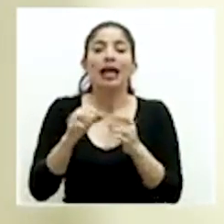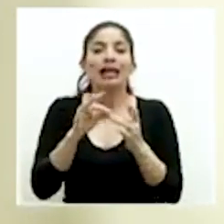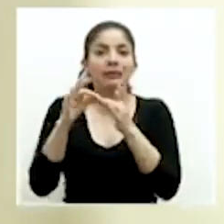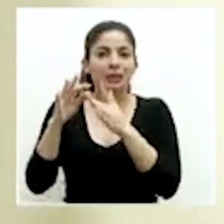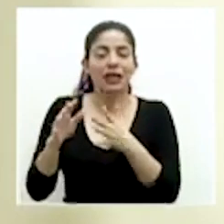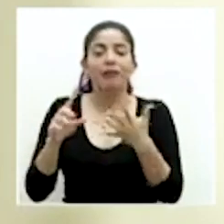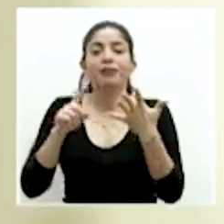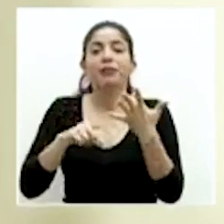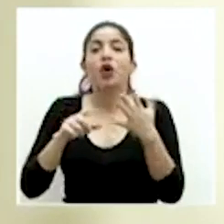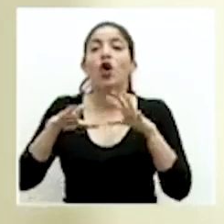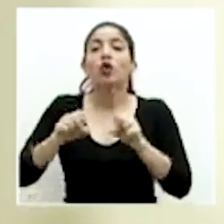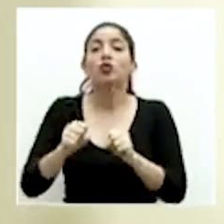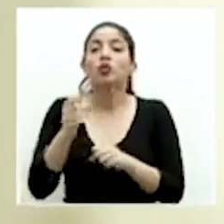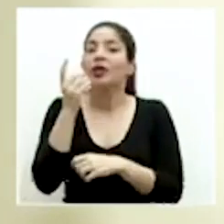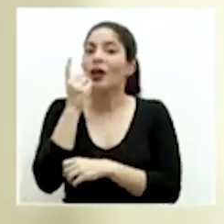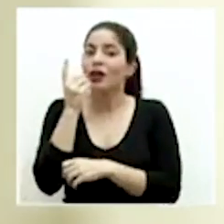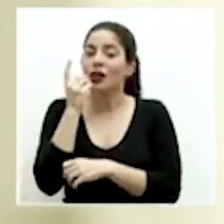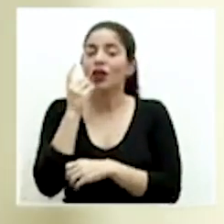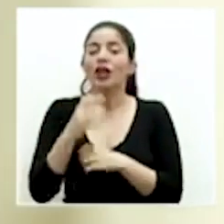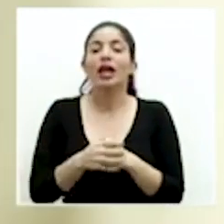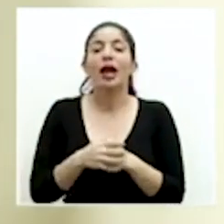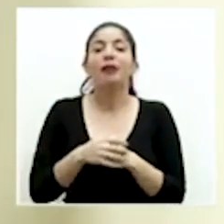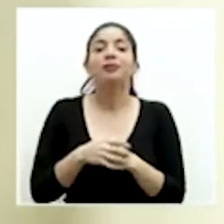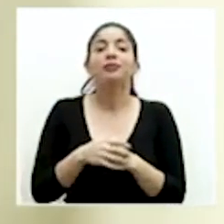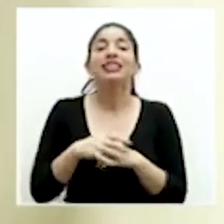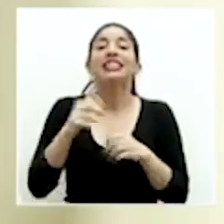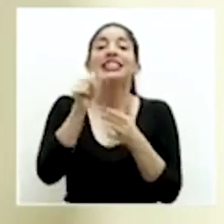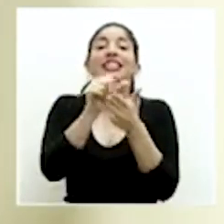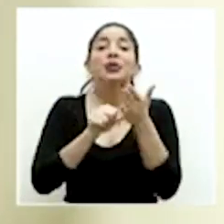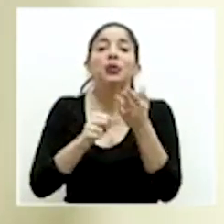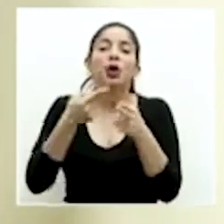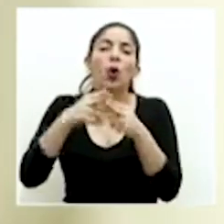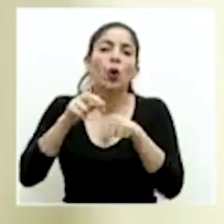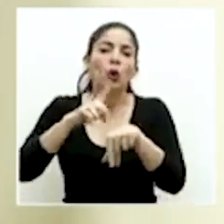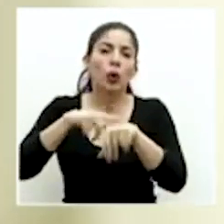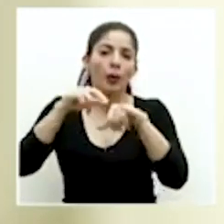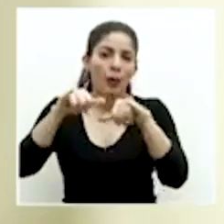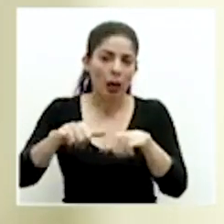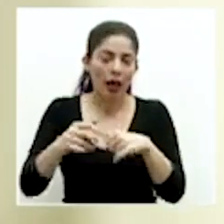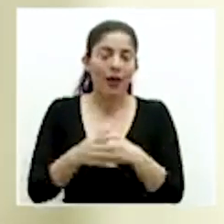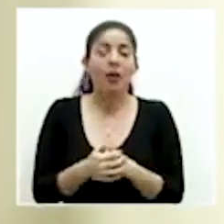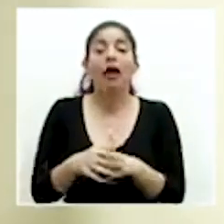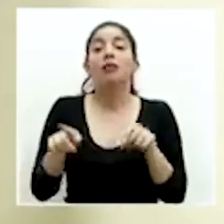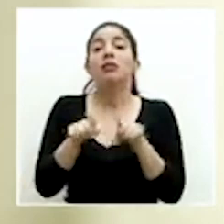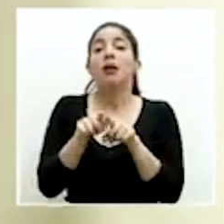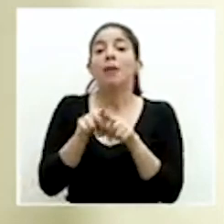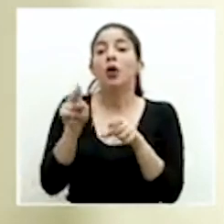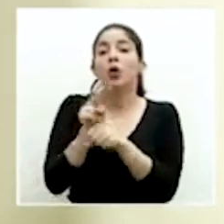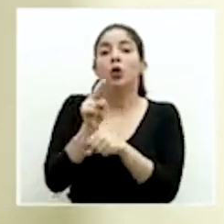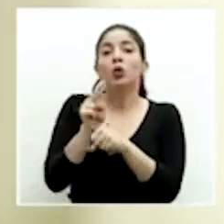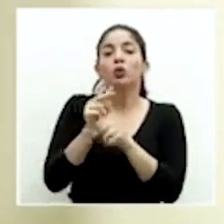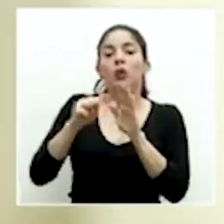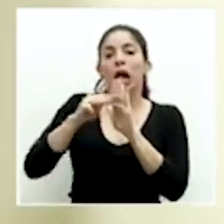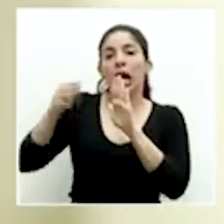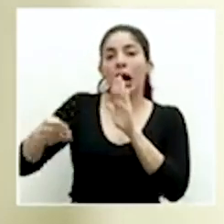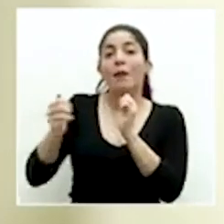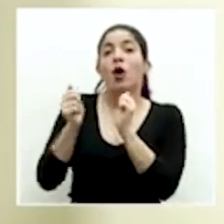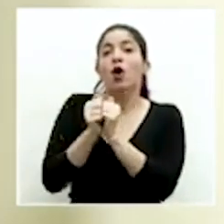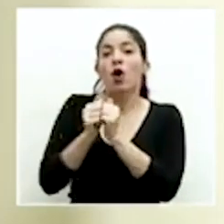odontológica, cirugías de corta estancia y la utilización programada de camas.